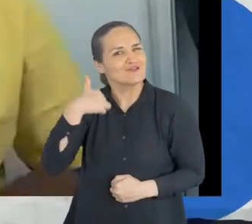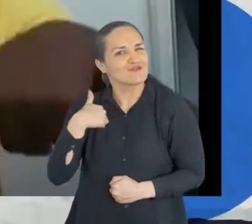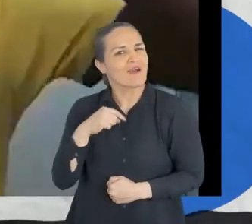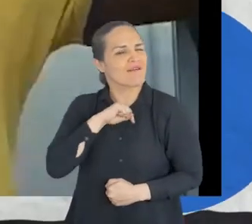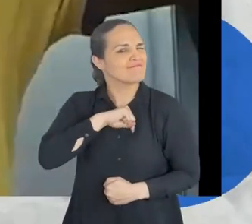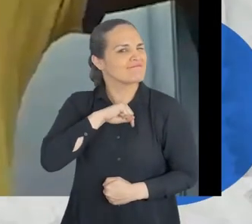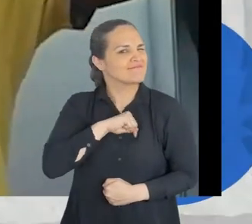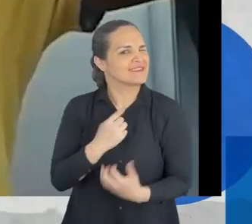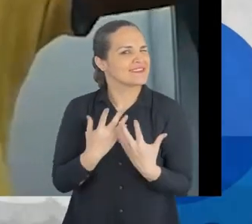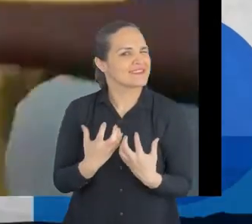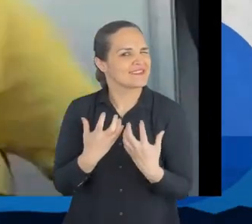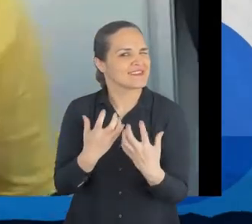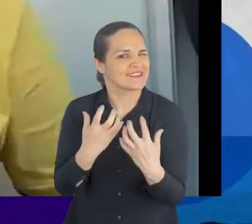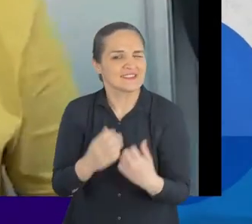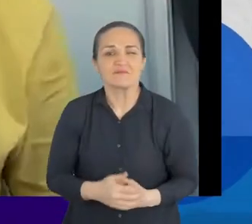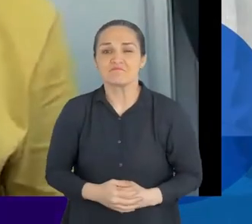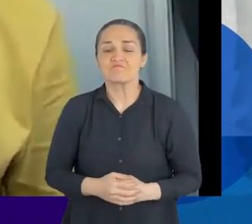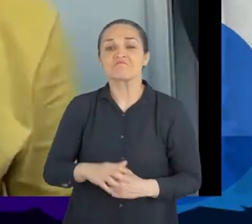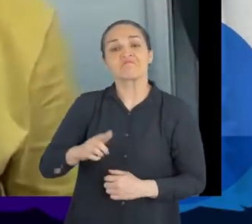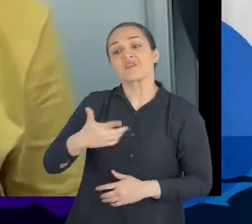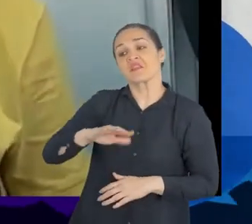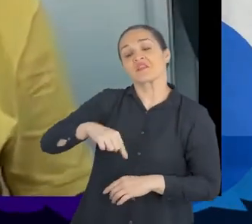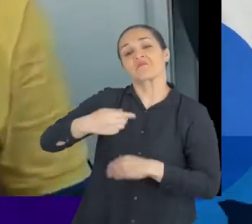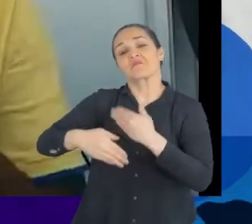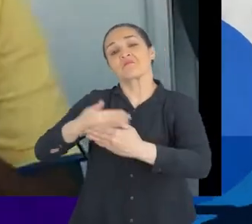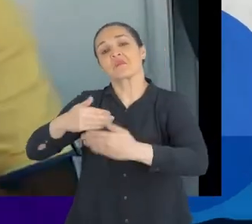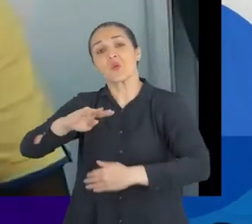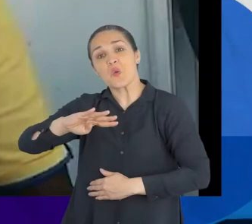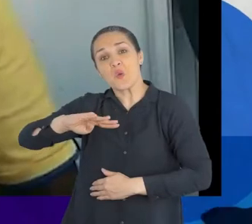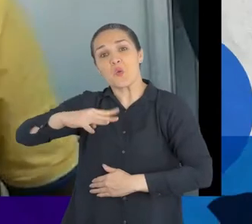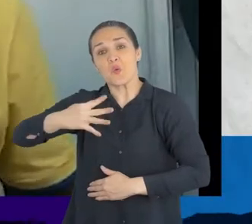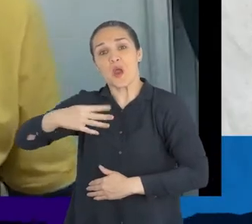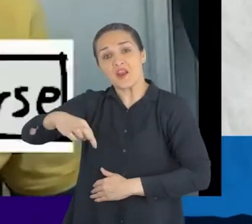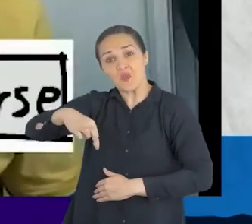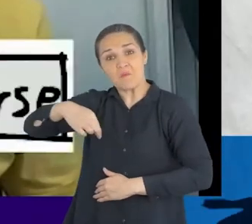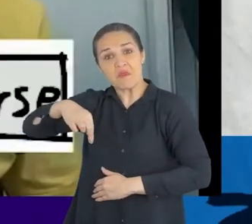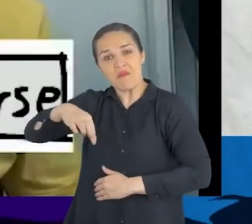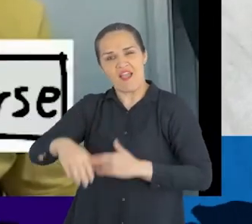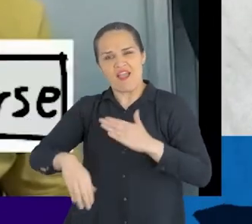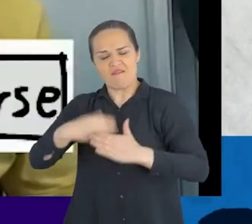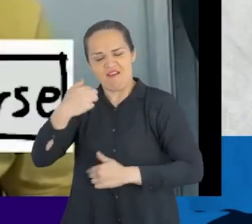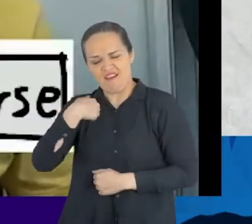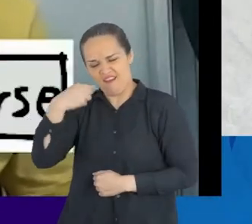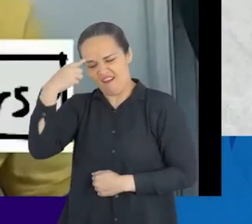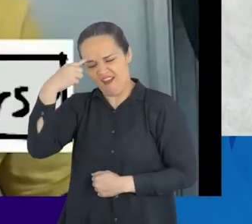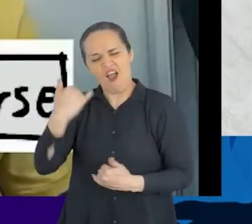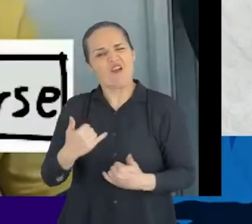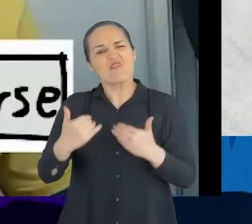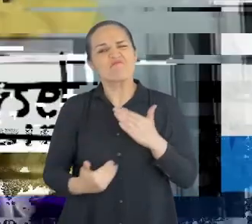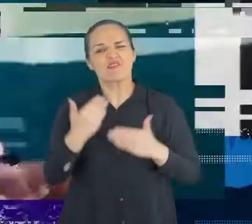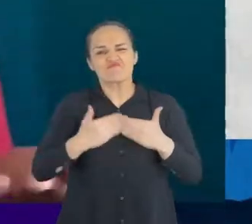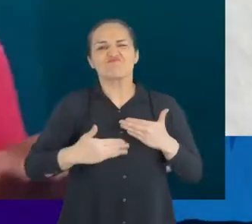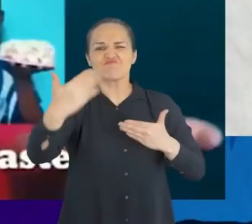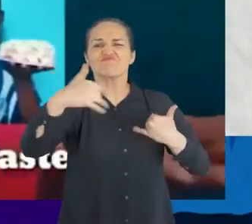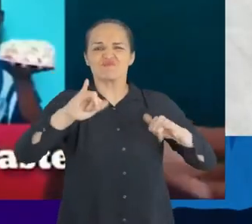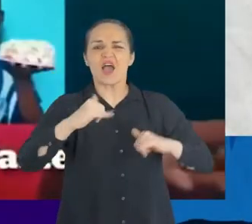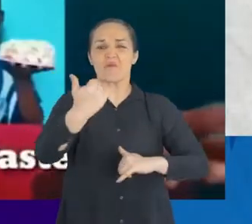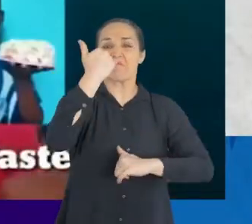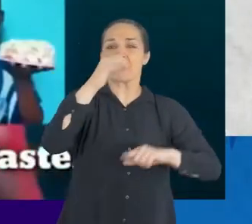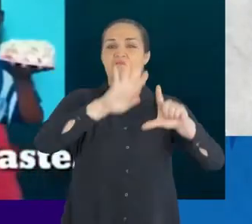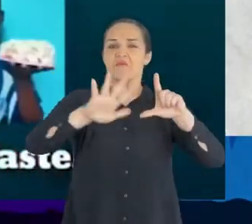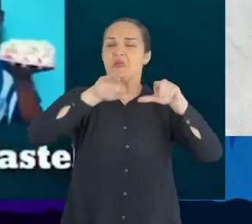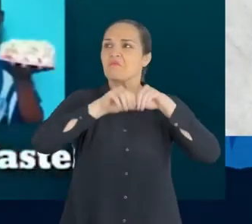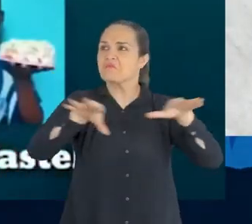Mi primer video fue en el cuarto. Yo dije como el día de hoy quiero comenzar y pues así fue y vi que